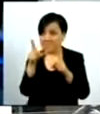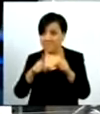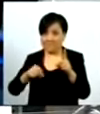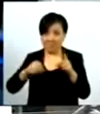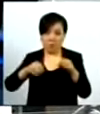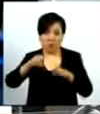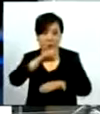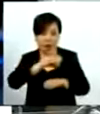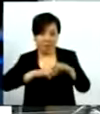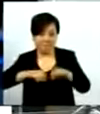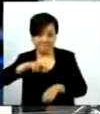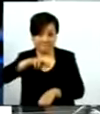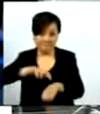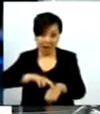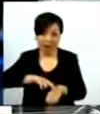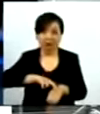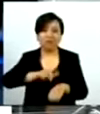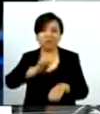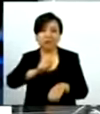embajador del romanticismo.